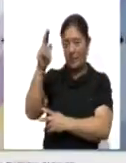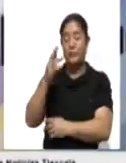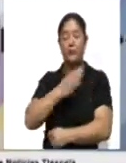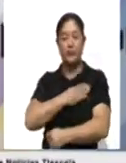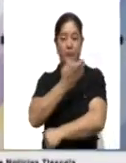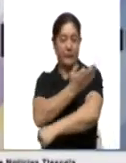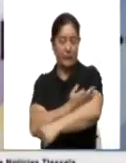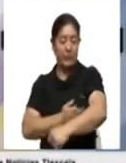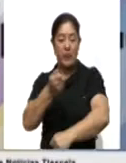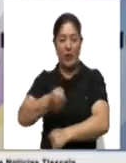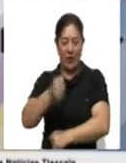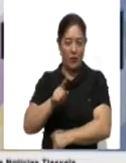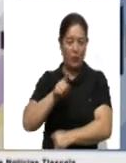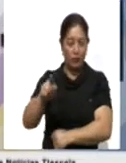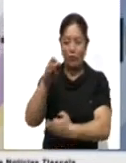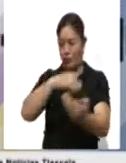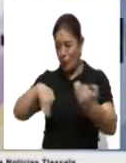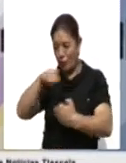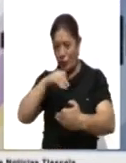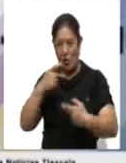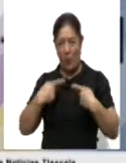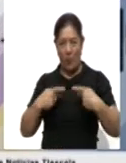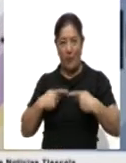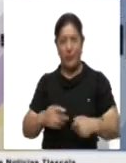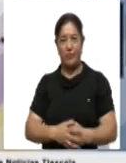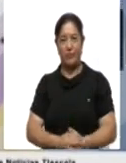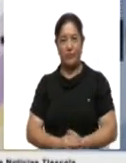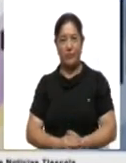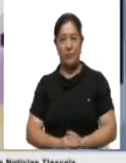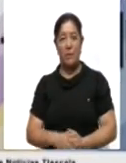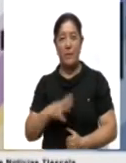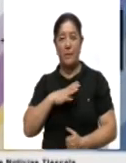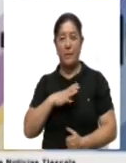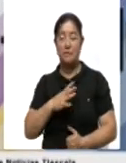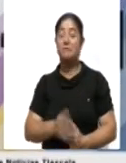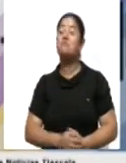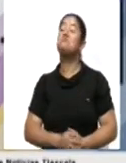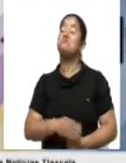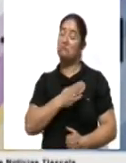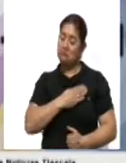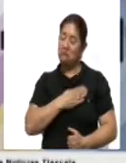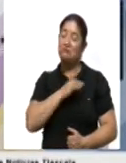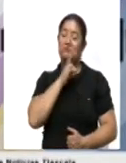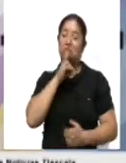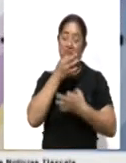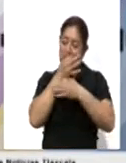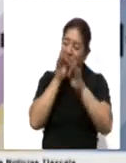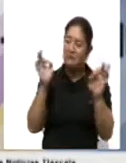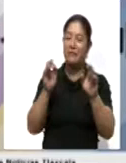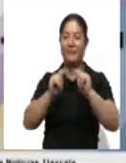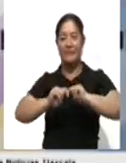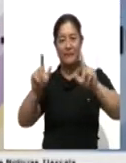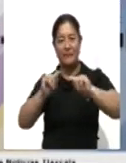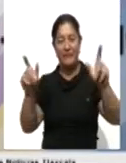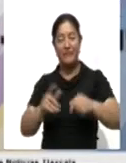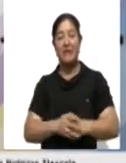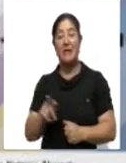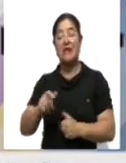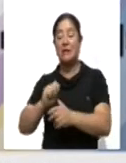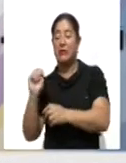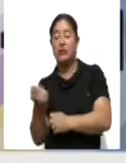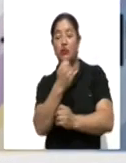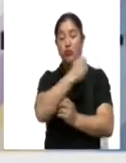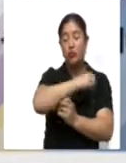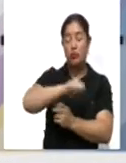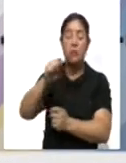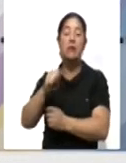saludo a ti y a tu auditorio. Pues así como lo refieres, tenemos buenas noticias para Tlaxcala y esto en la disciplina de squash y judo.